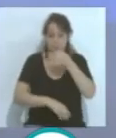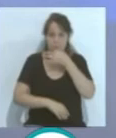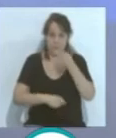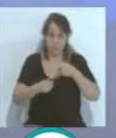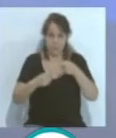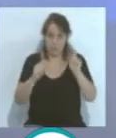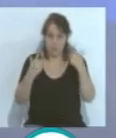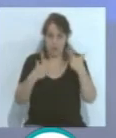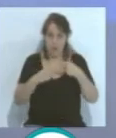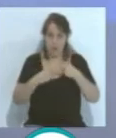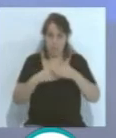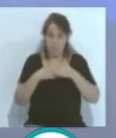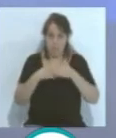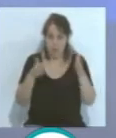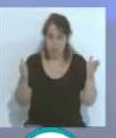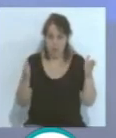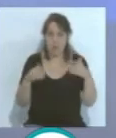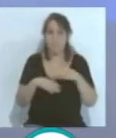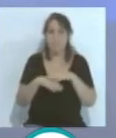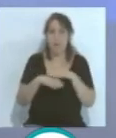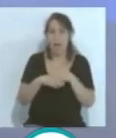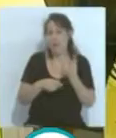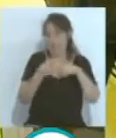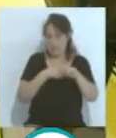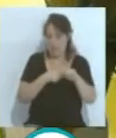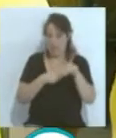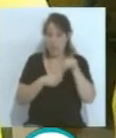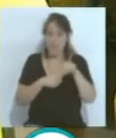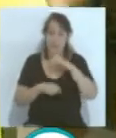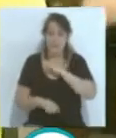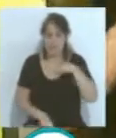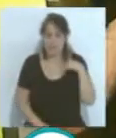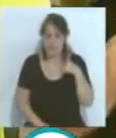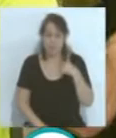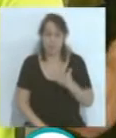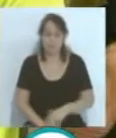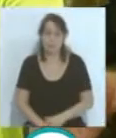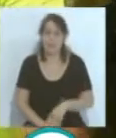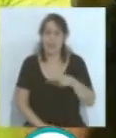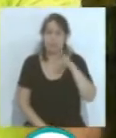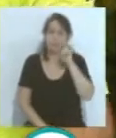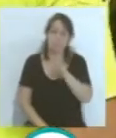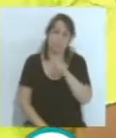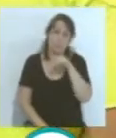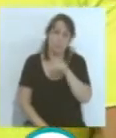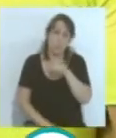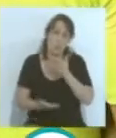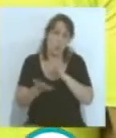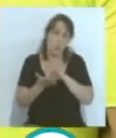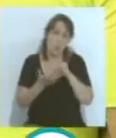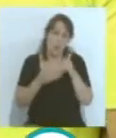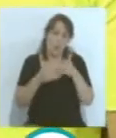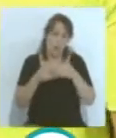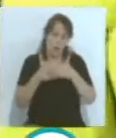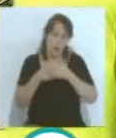tienda oficial para la venta de estas camisetas. Ahí vemos cuando se abre la puerta